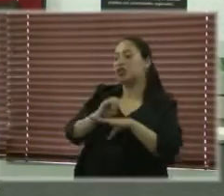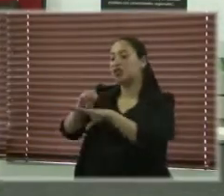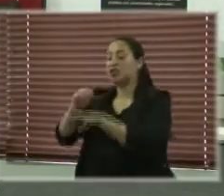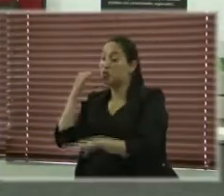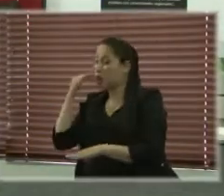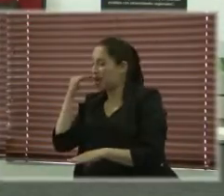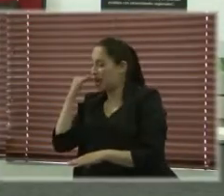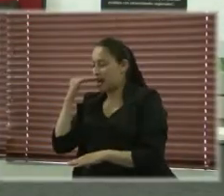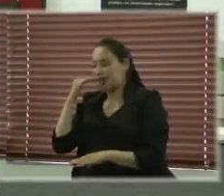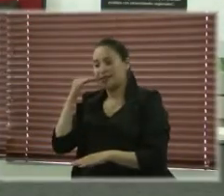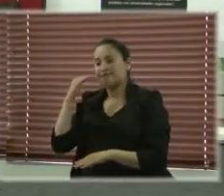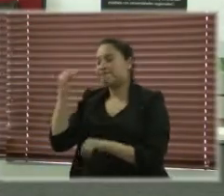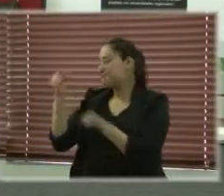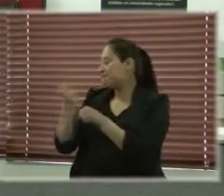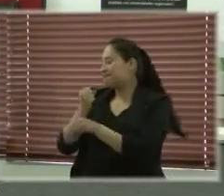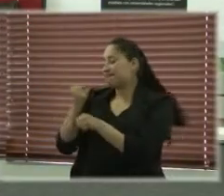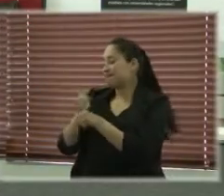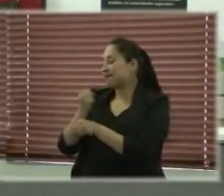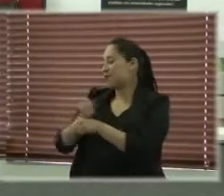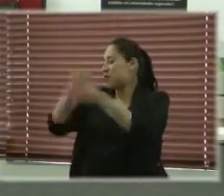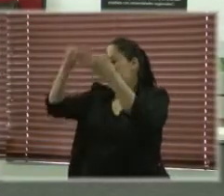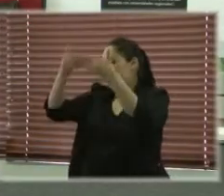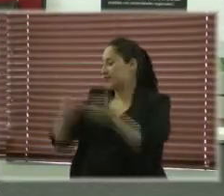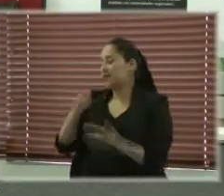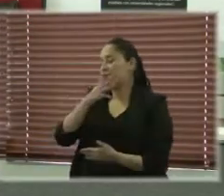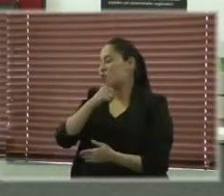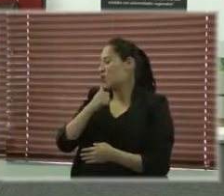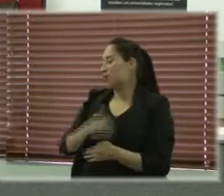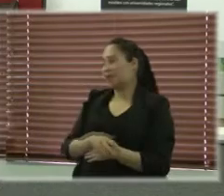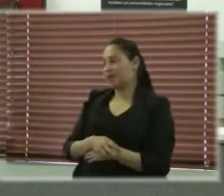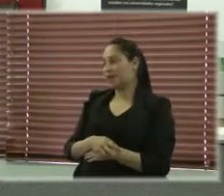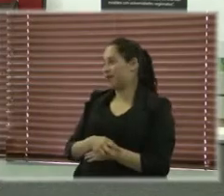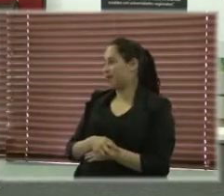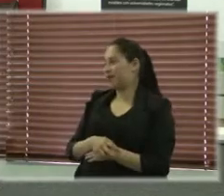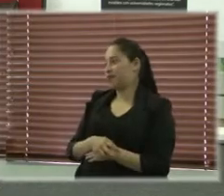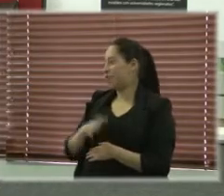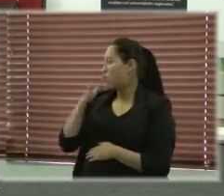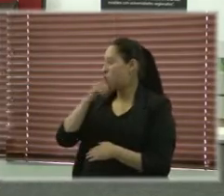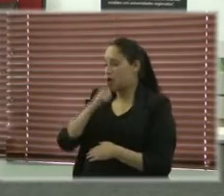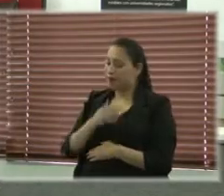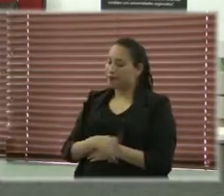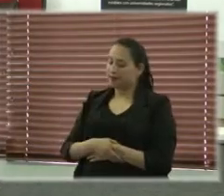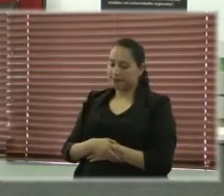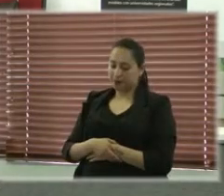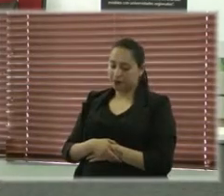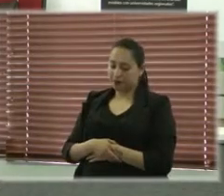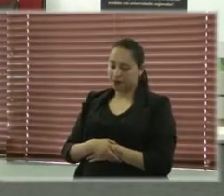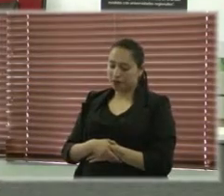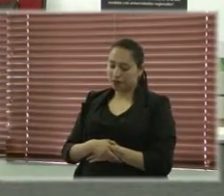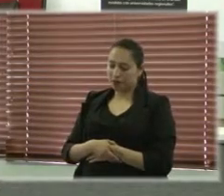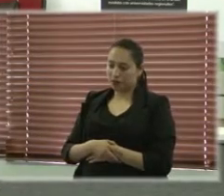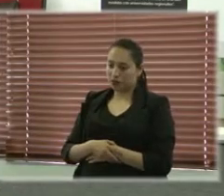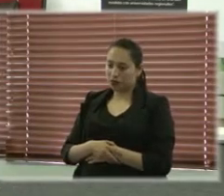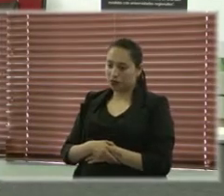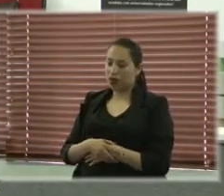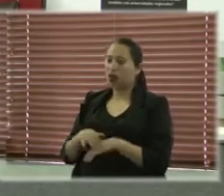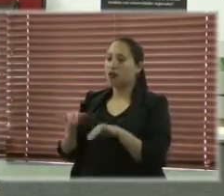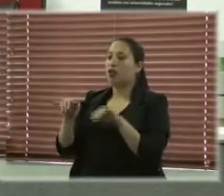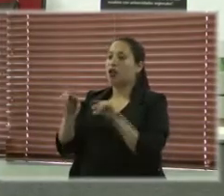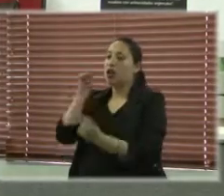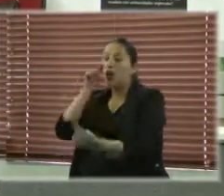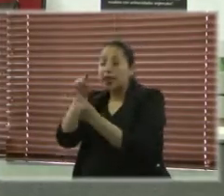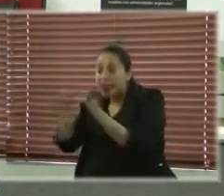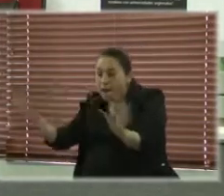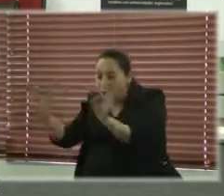trabaja o muy muy pocas trabajan con mujeres con discapacidad, no digamos con un enfoque de personas con